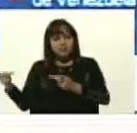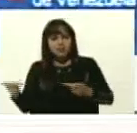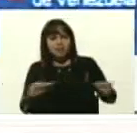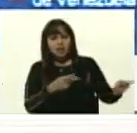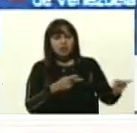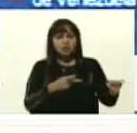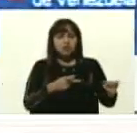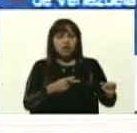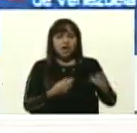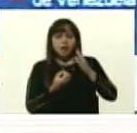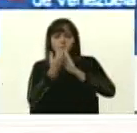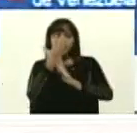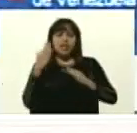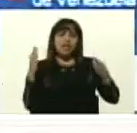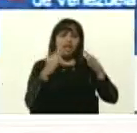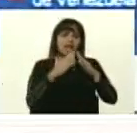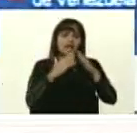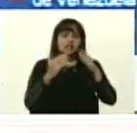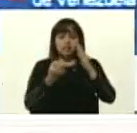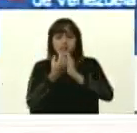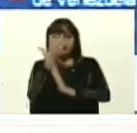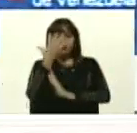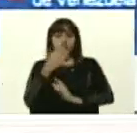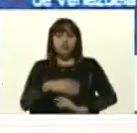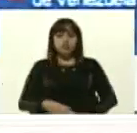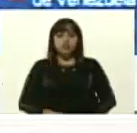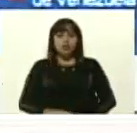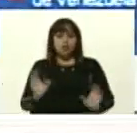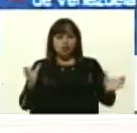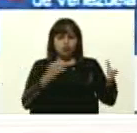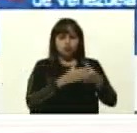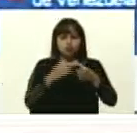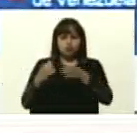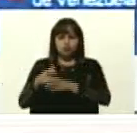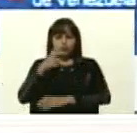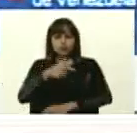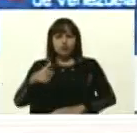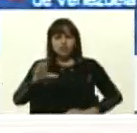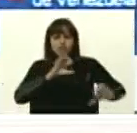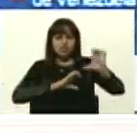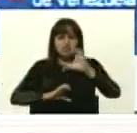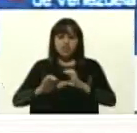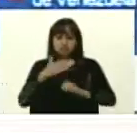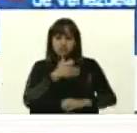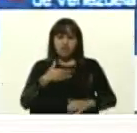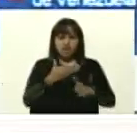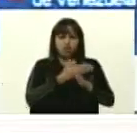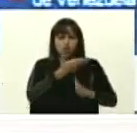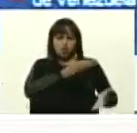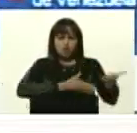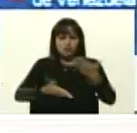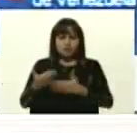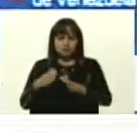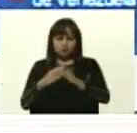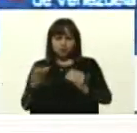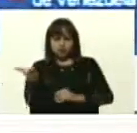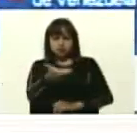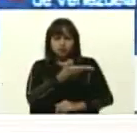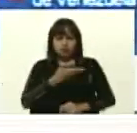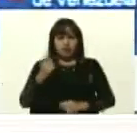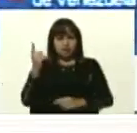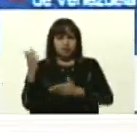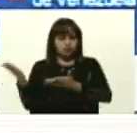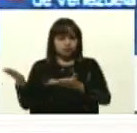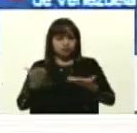Presidencial, a la Casa Presidencial de Miraflores. Un grupo de científicos que yo quisiera compartir con ellos. Ellos traen